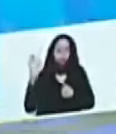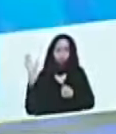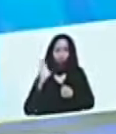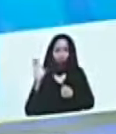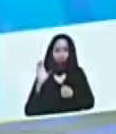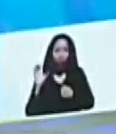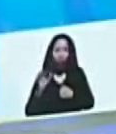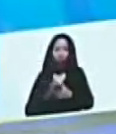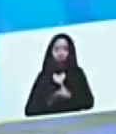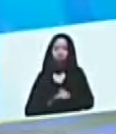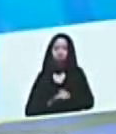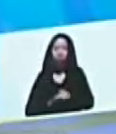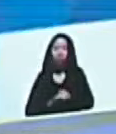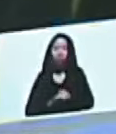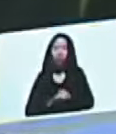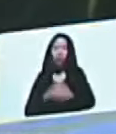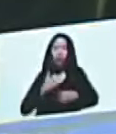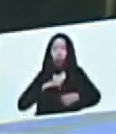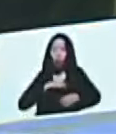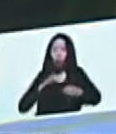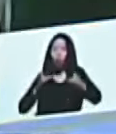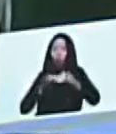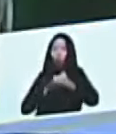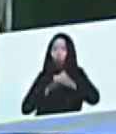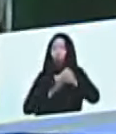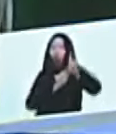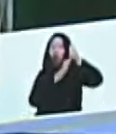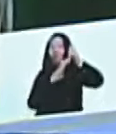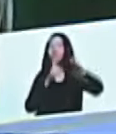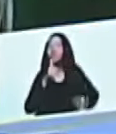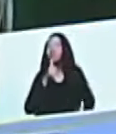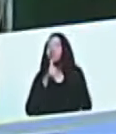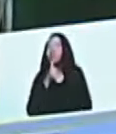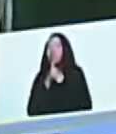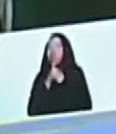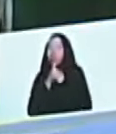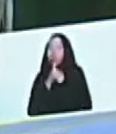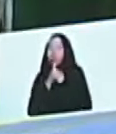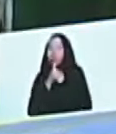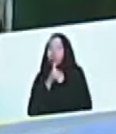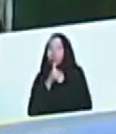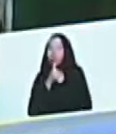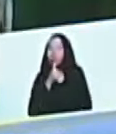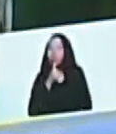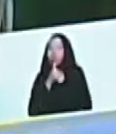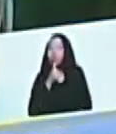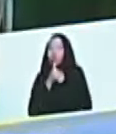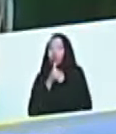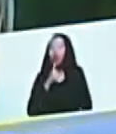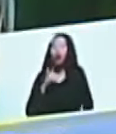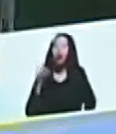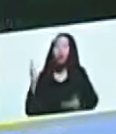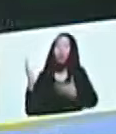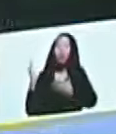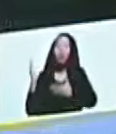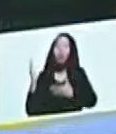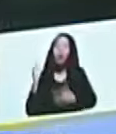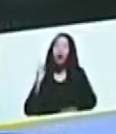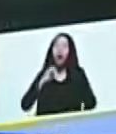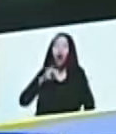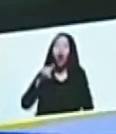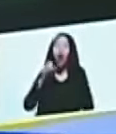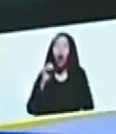joven diputado, nuestra delegación la dirigía el gran José Vicente Rangel, siempre